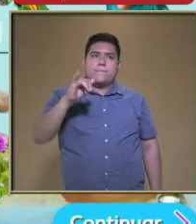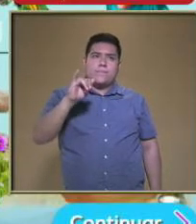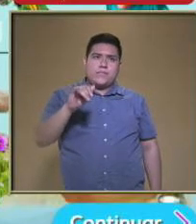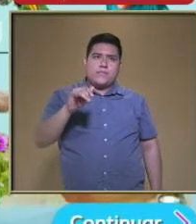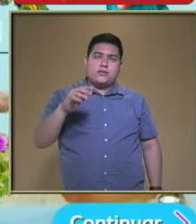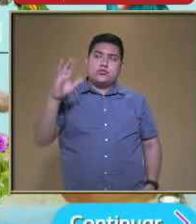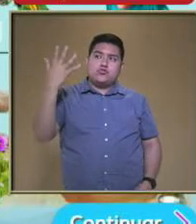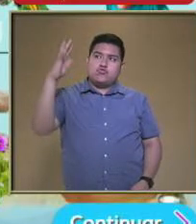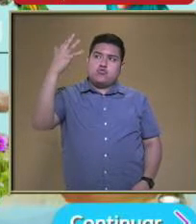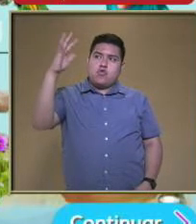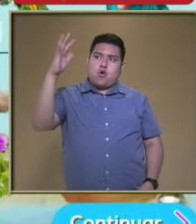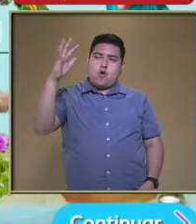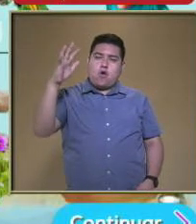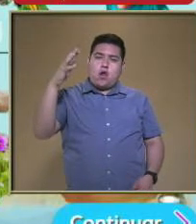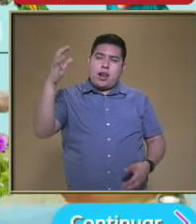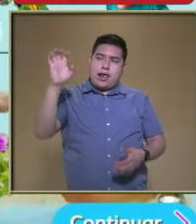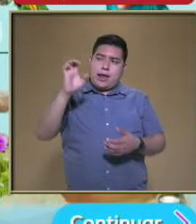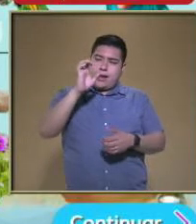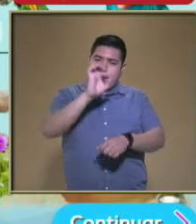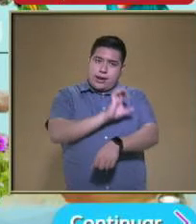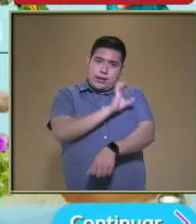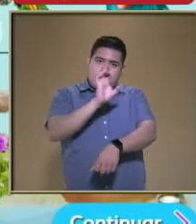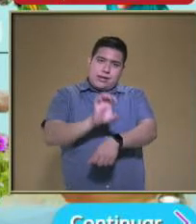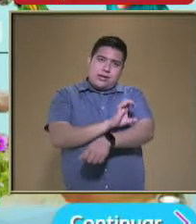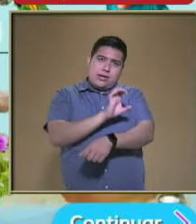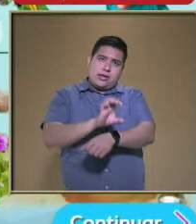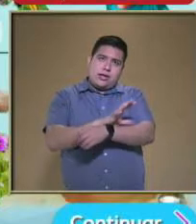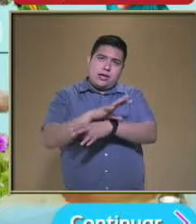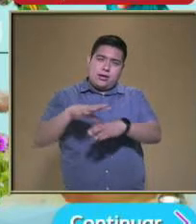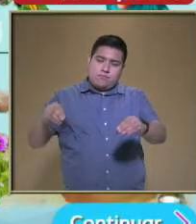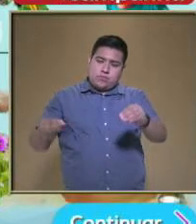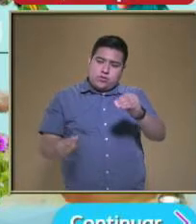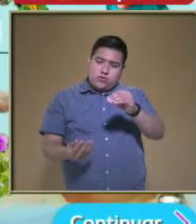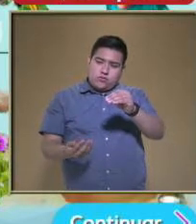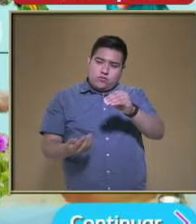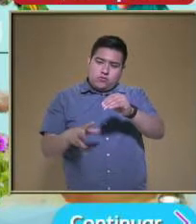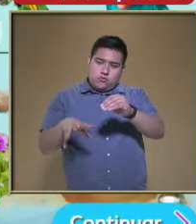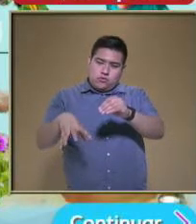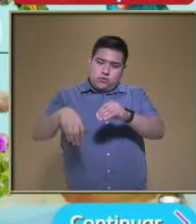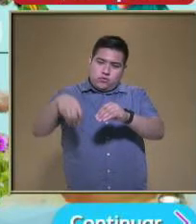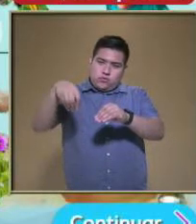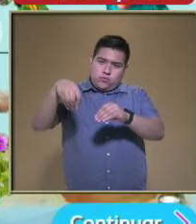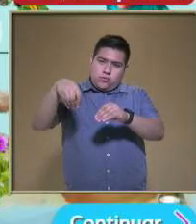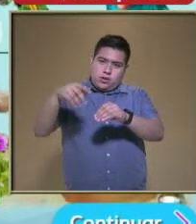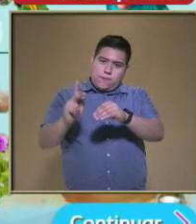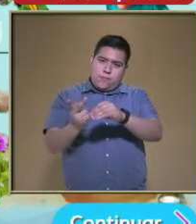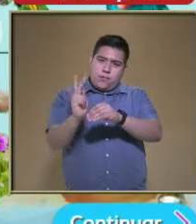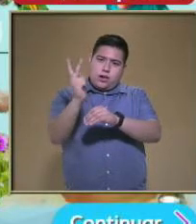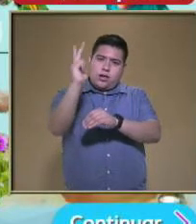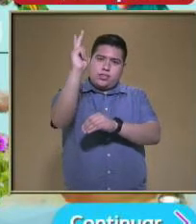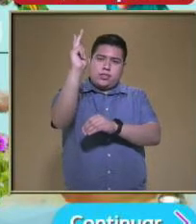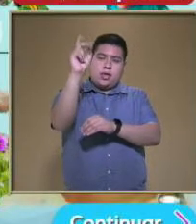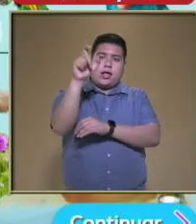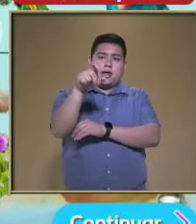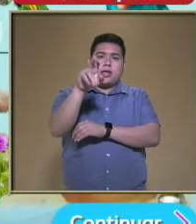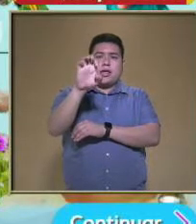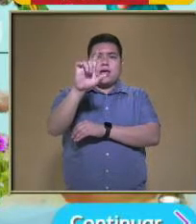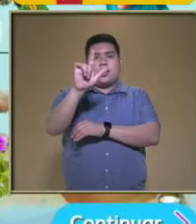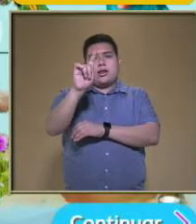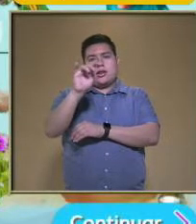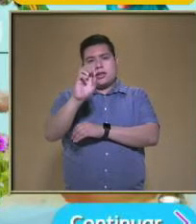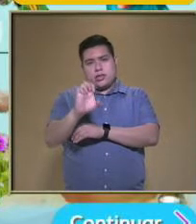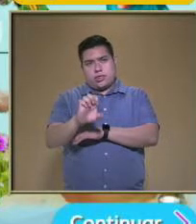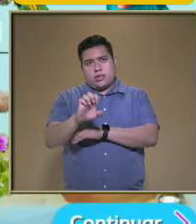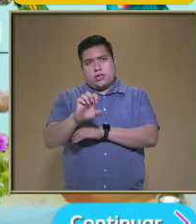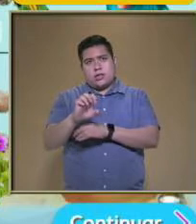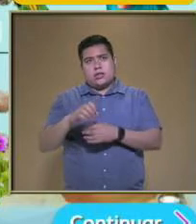energía del sol Para producir su alimento Y el ciclo Vuelve a iniciar Para aquellos Que no sepan Lo que son quelites Son hierbas Que